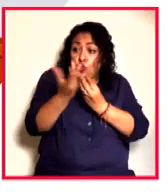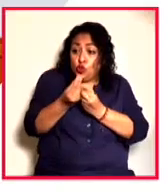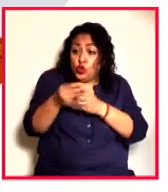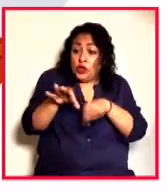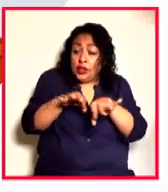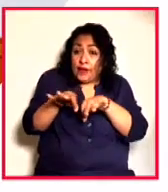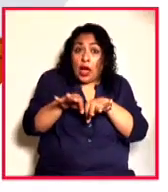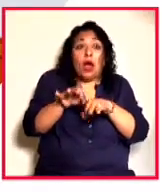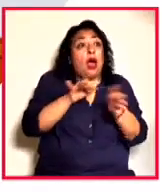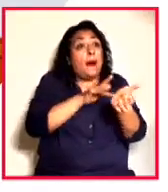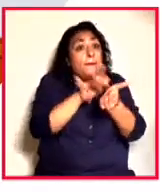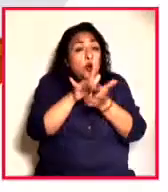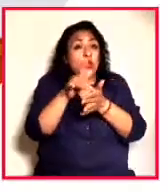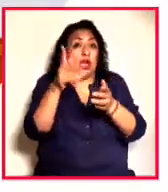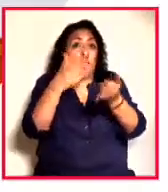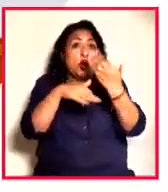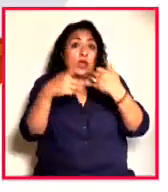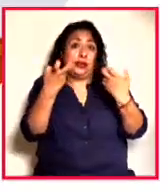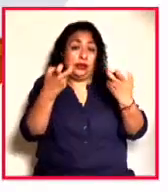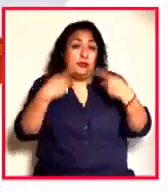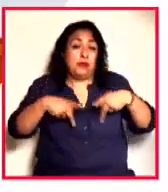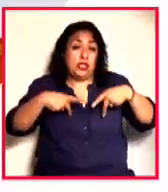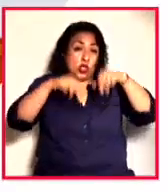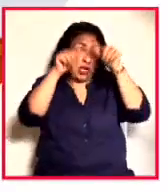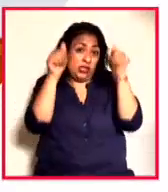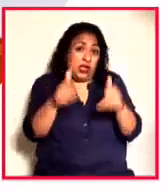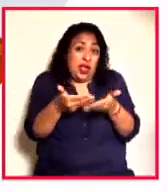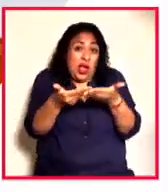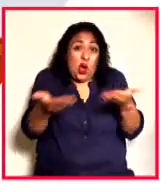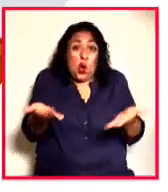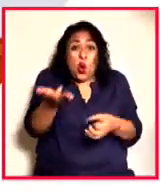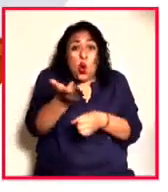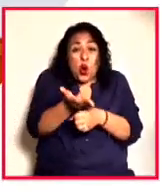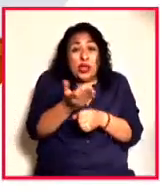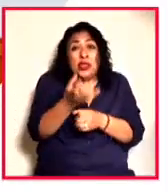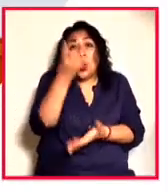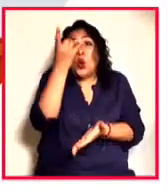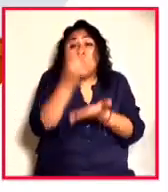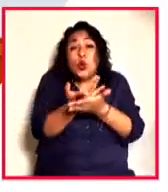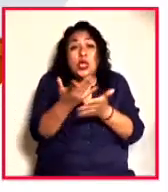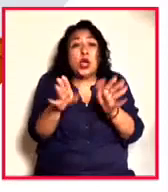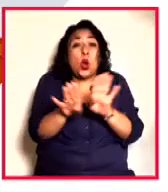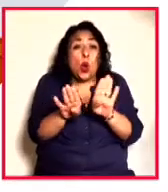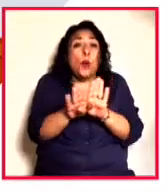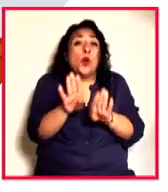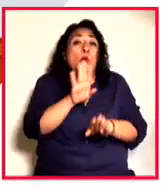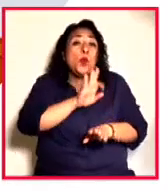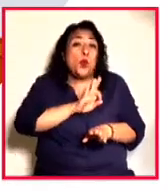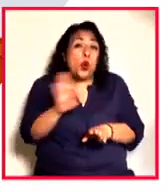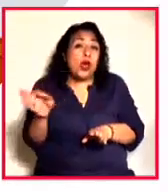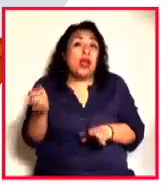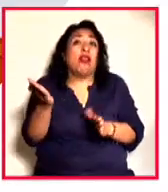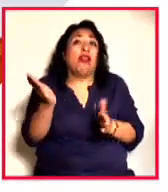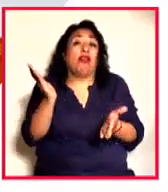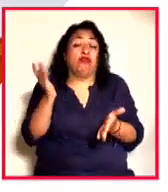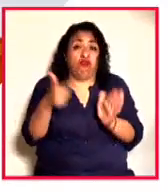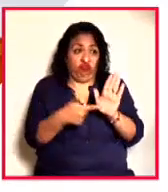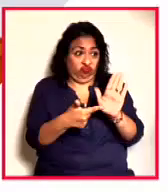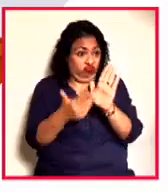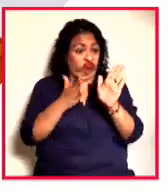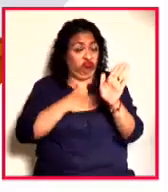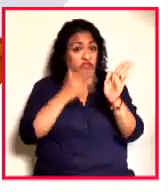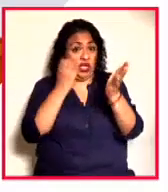apoyar a todos estos artistas, que es por el momento casi la única manera de presentar sus obras.